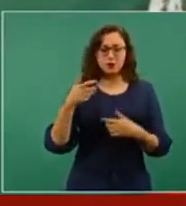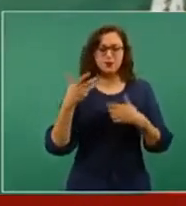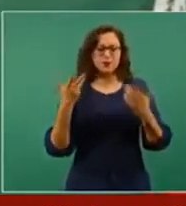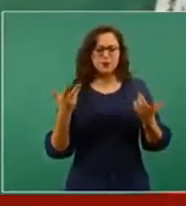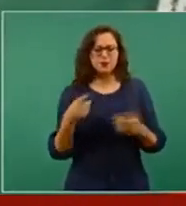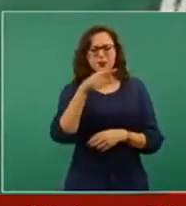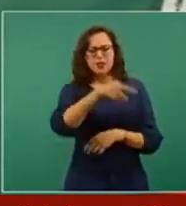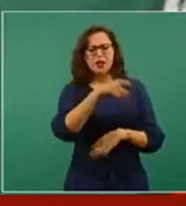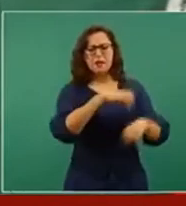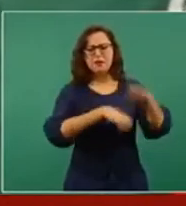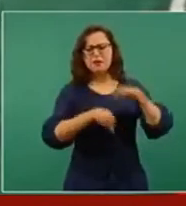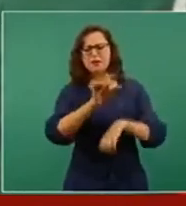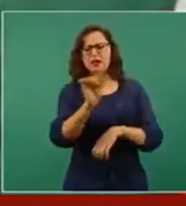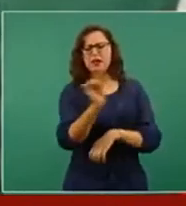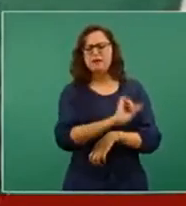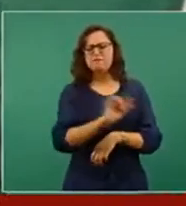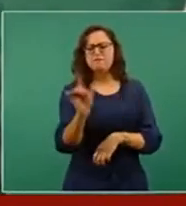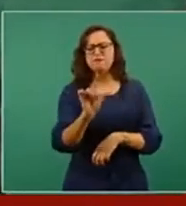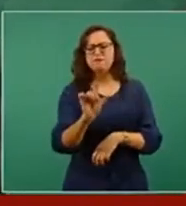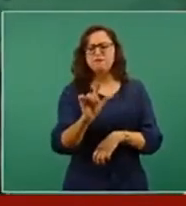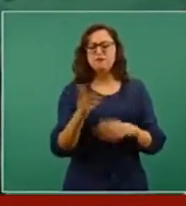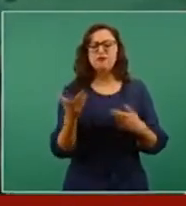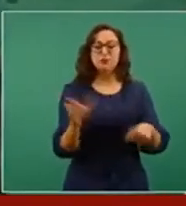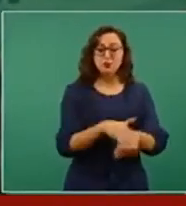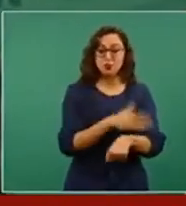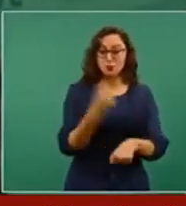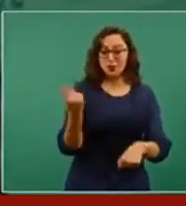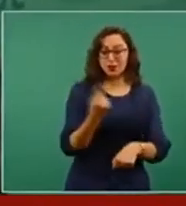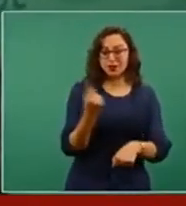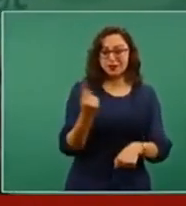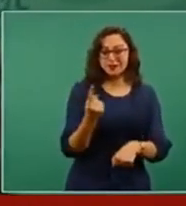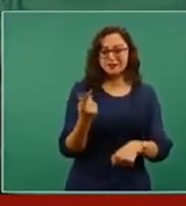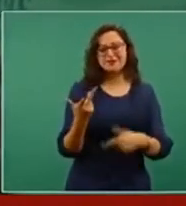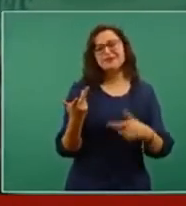porque sobornaba